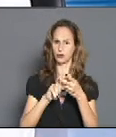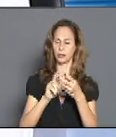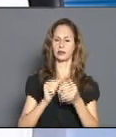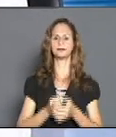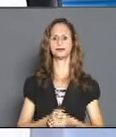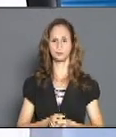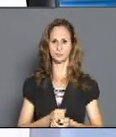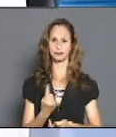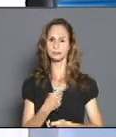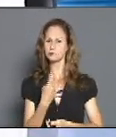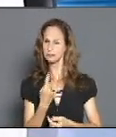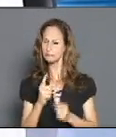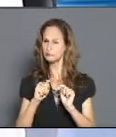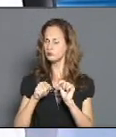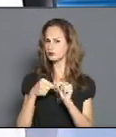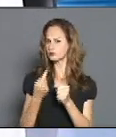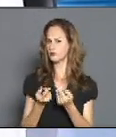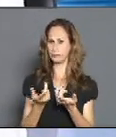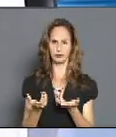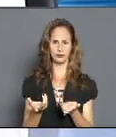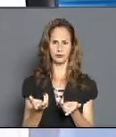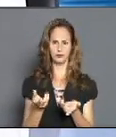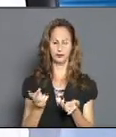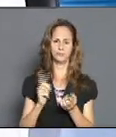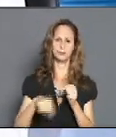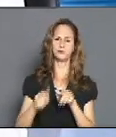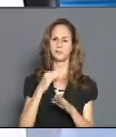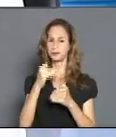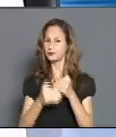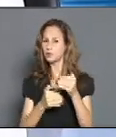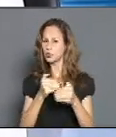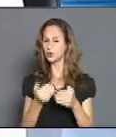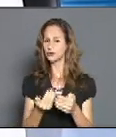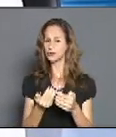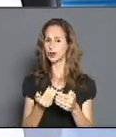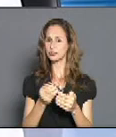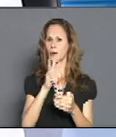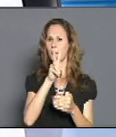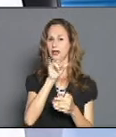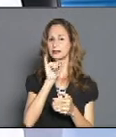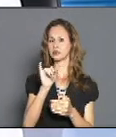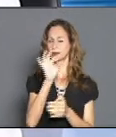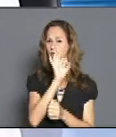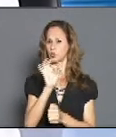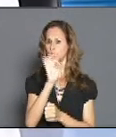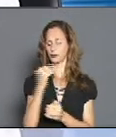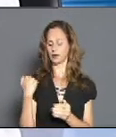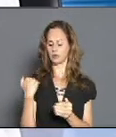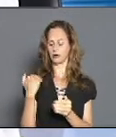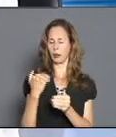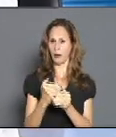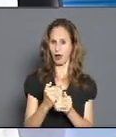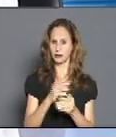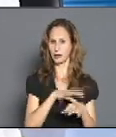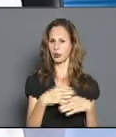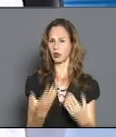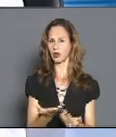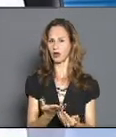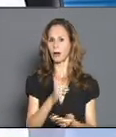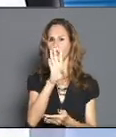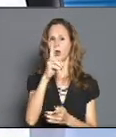consideramos que en el día de mañana, este proceso que ha durado desde el día 26 de octubre hasta el 4 de noviembre,